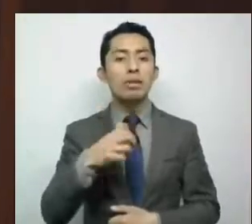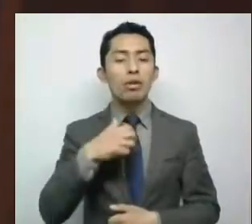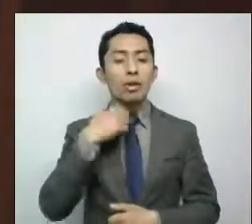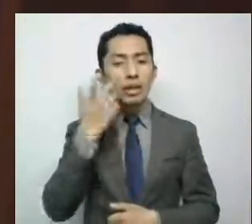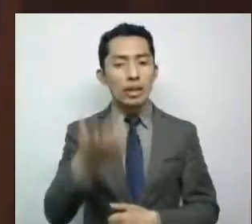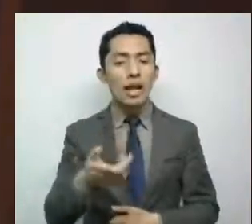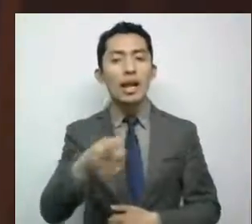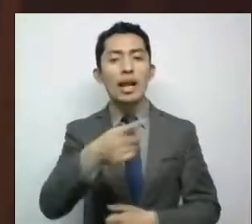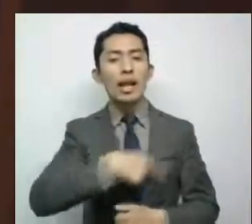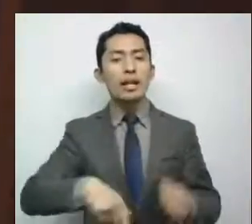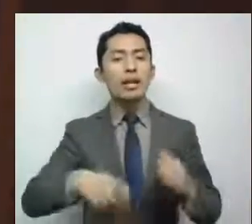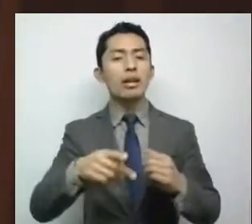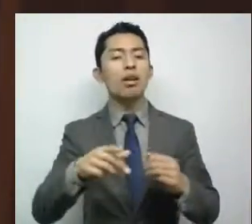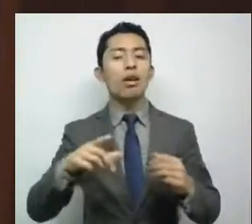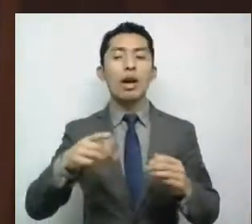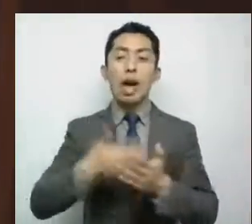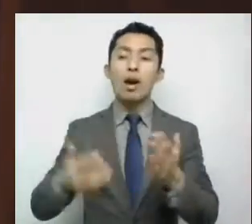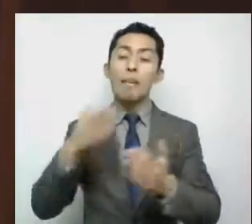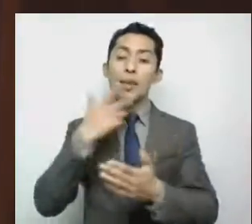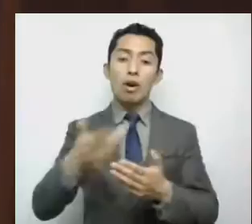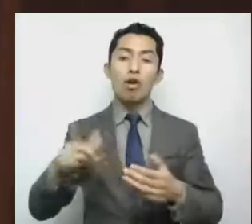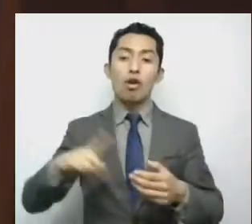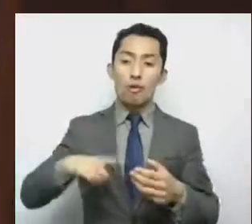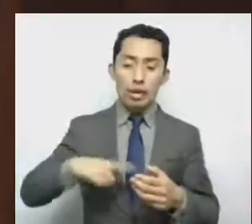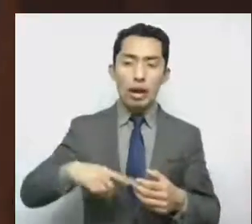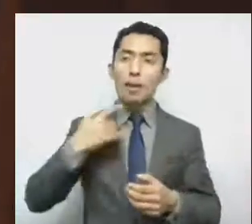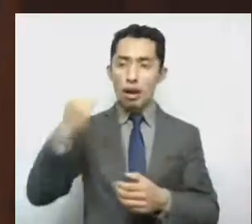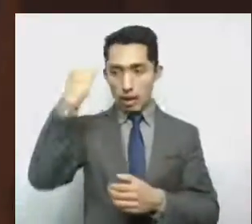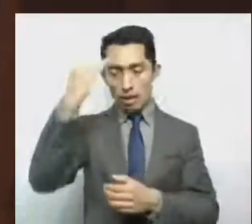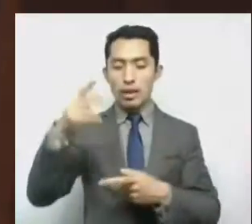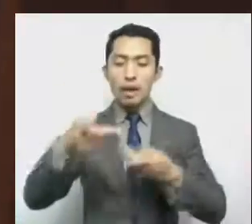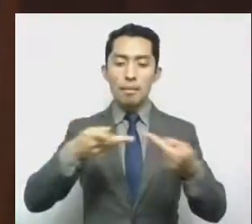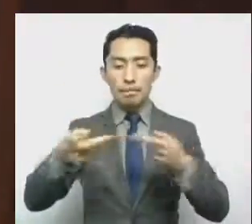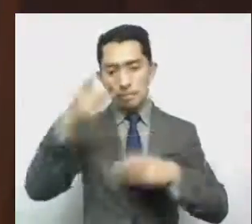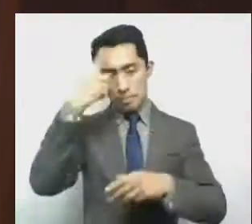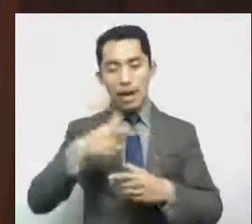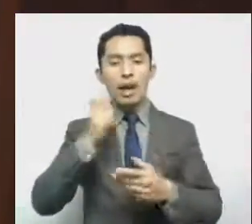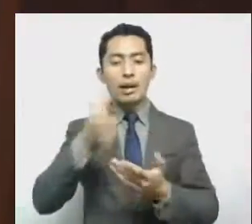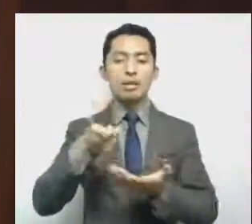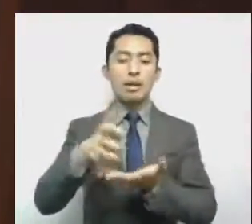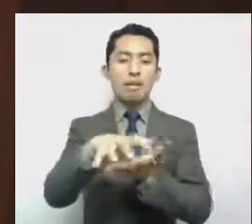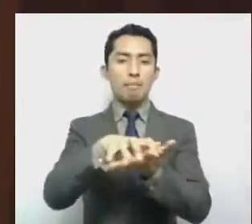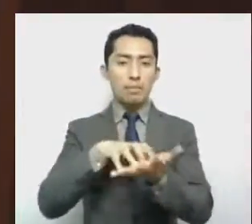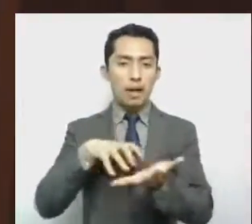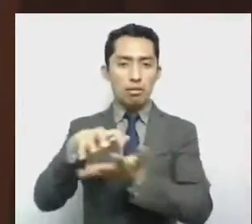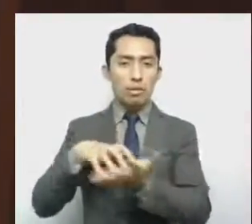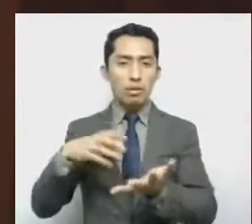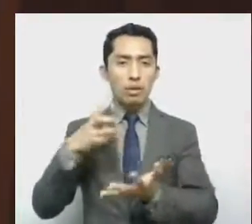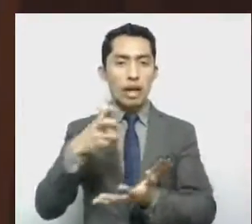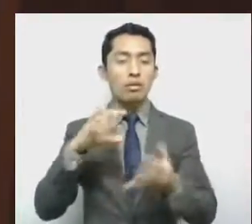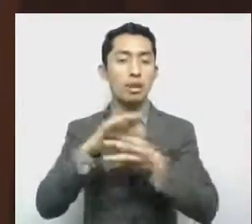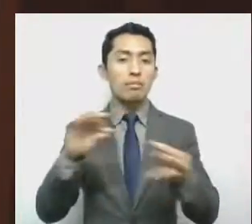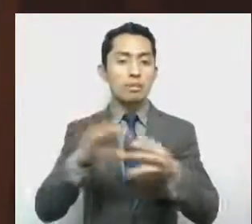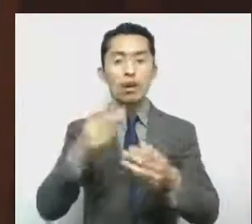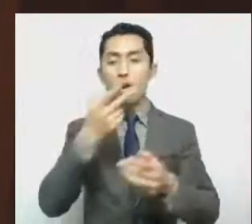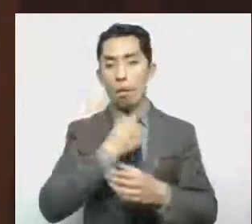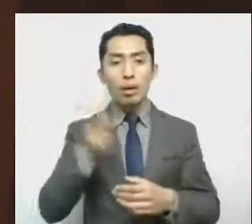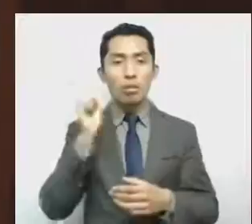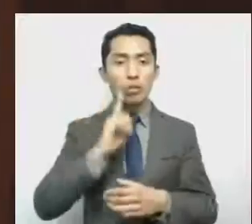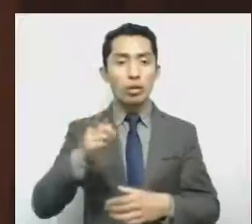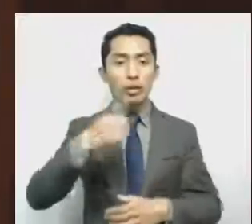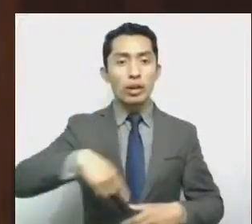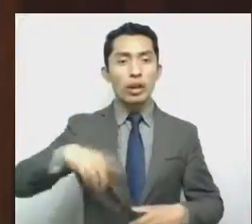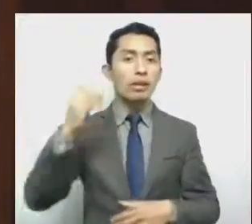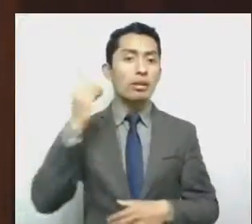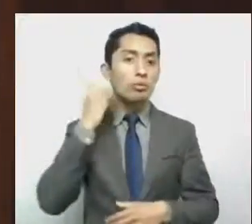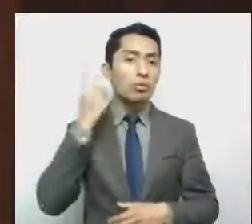estatal de austeridad? Por lo anterior, señoras y señores diputados, manifiesto que estoy en contra del